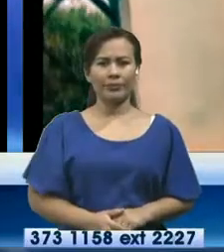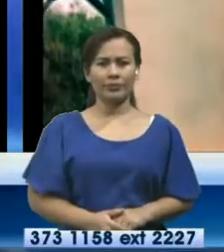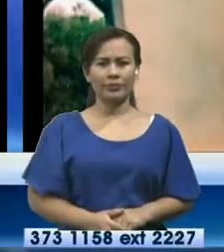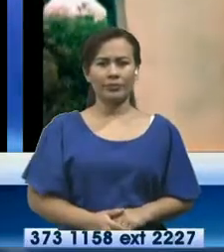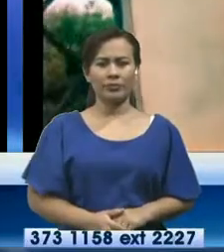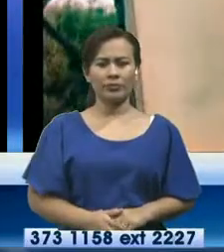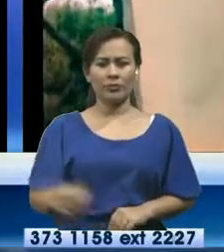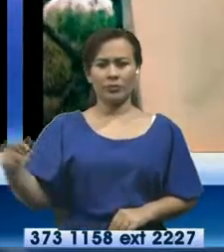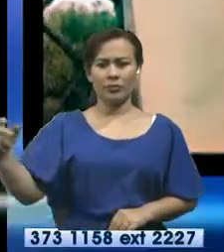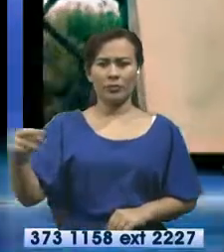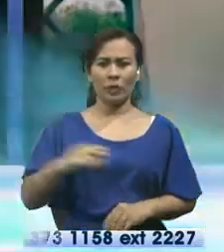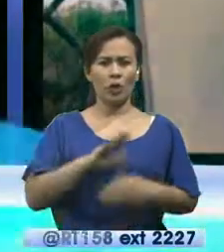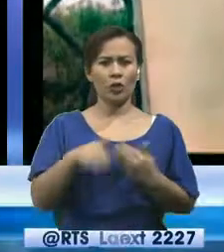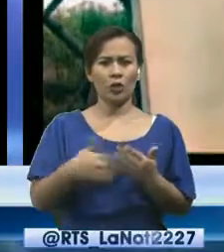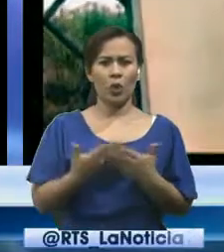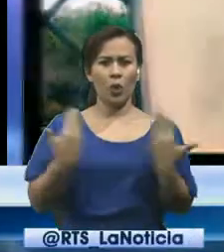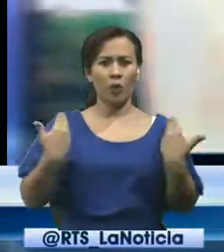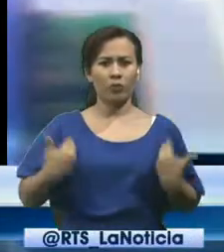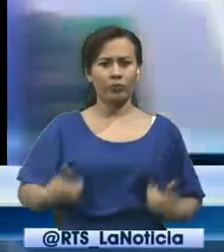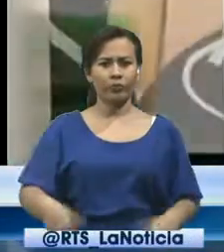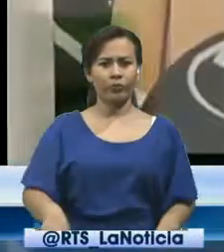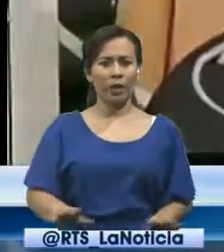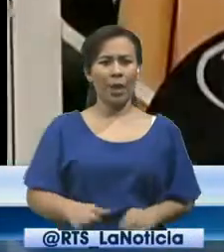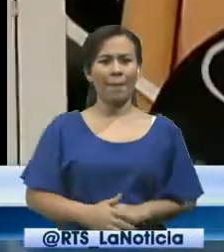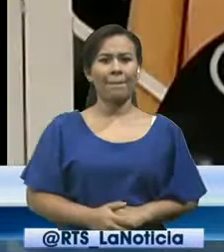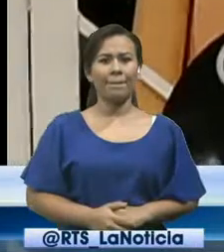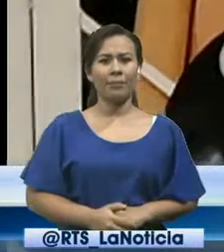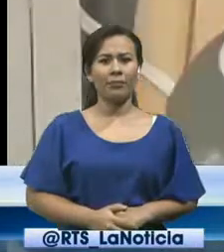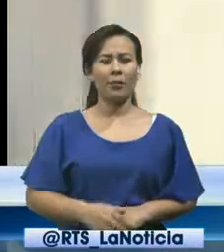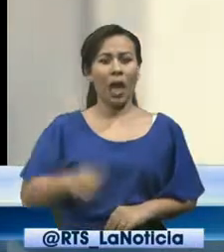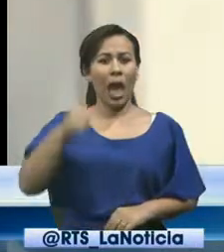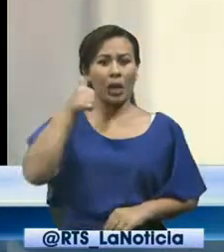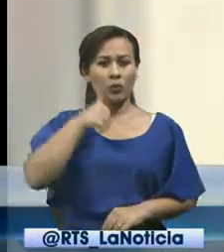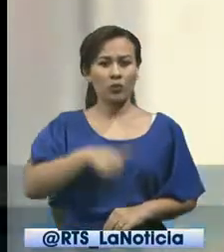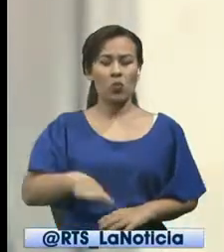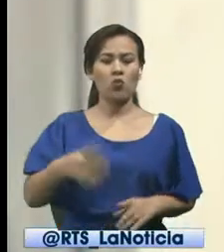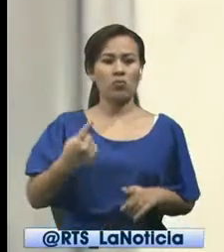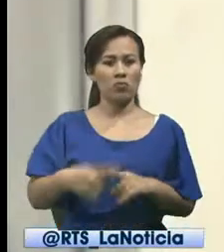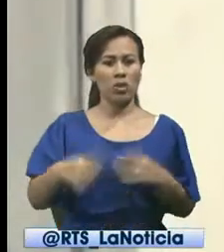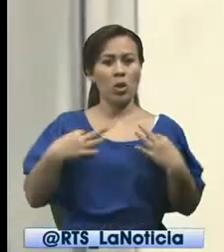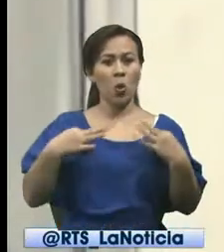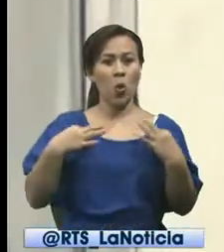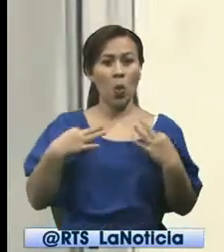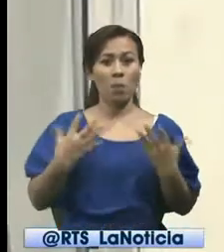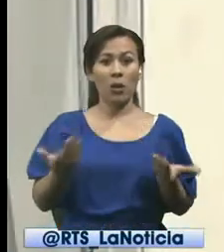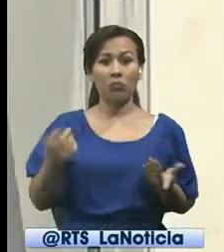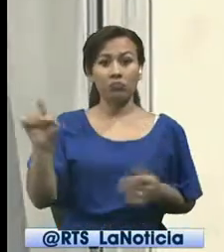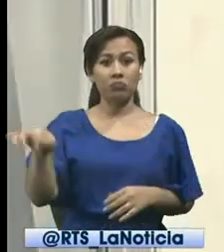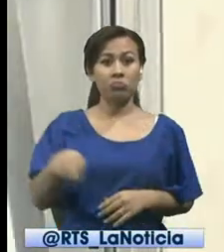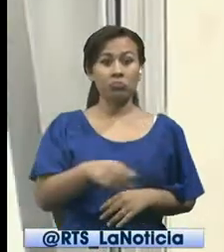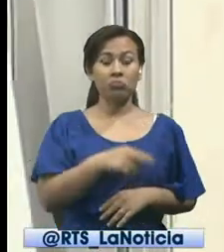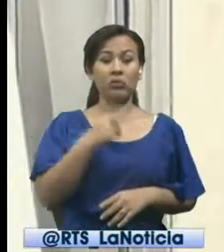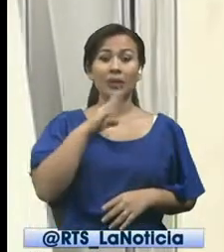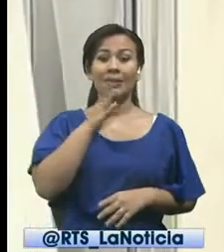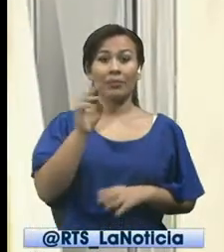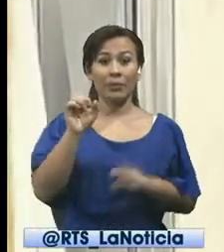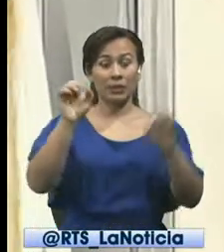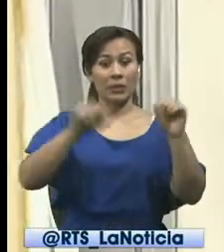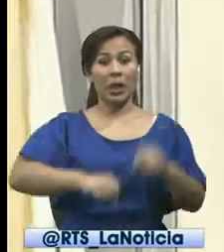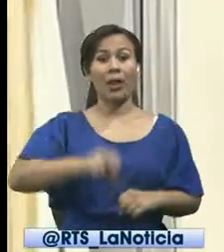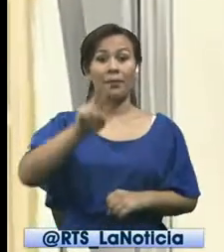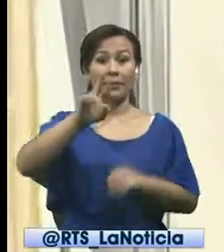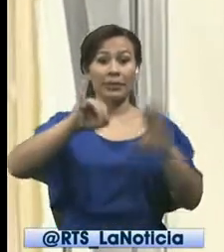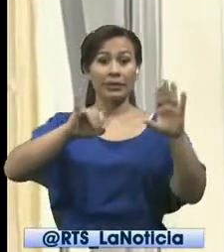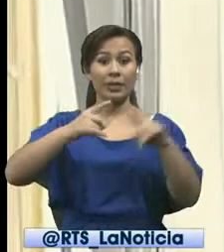sino todas vestidas como uniformes, la ropa azul. Según la intendencia, en lo que va del año se han clausurado 26 casas